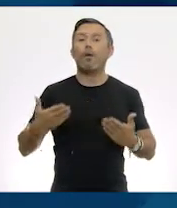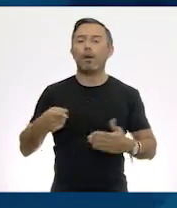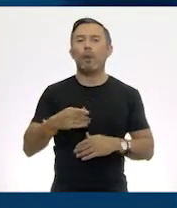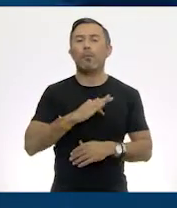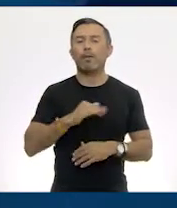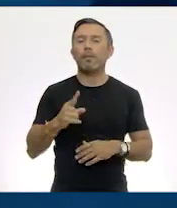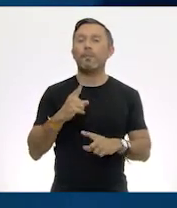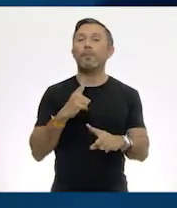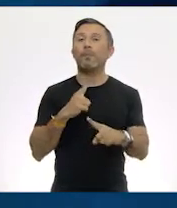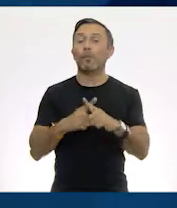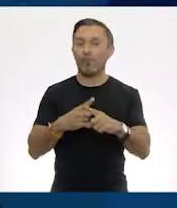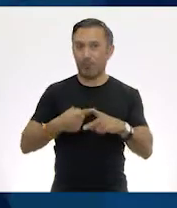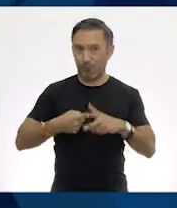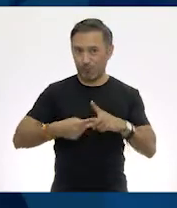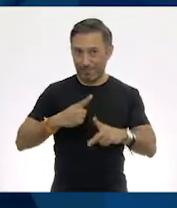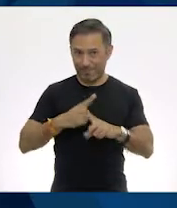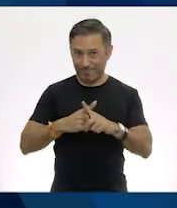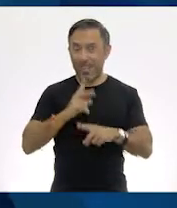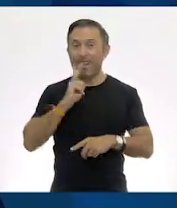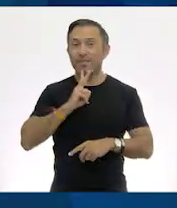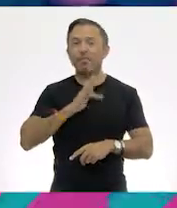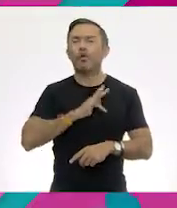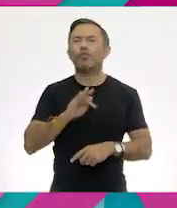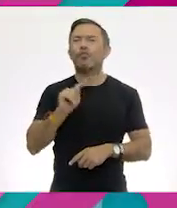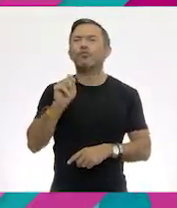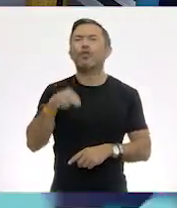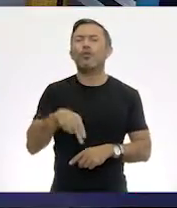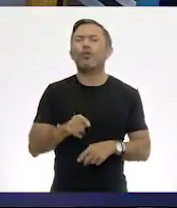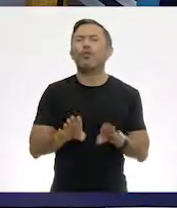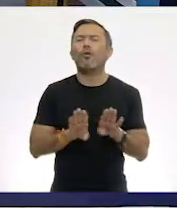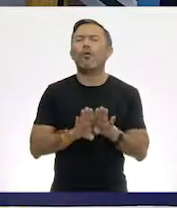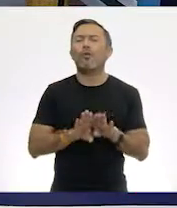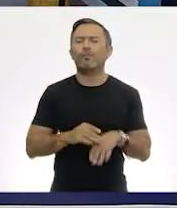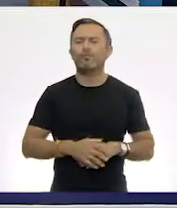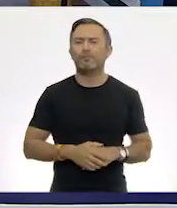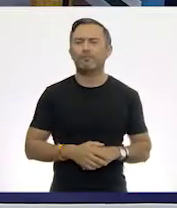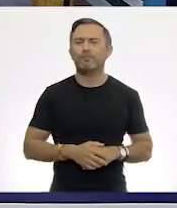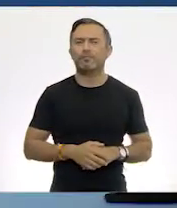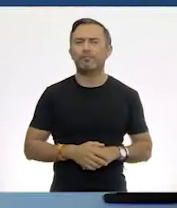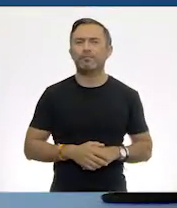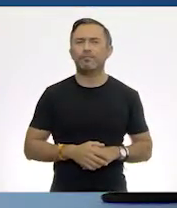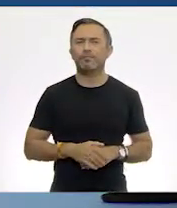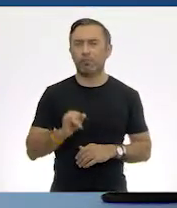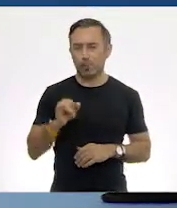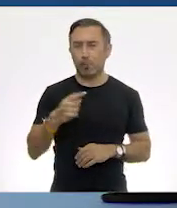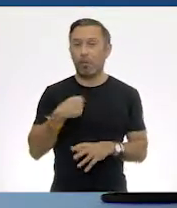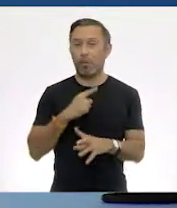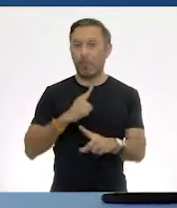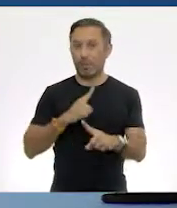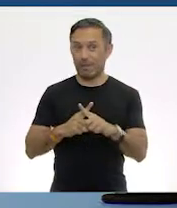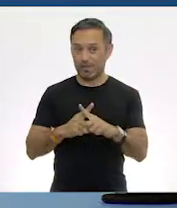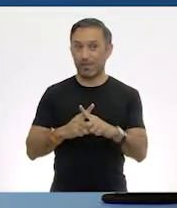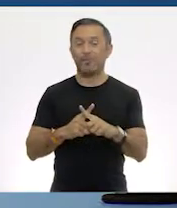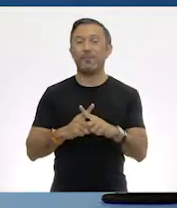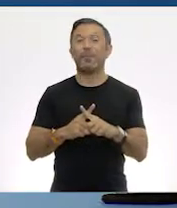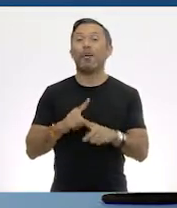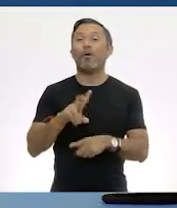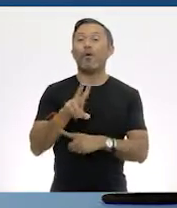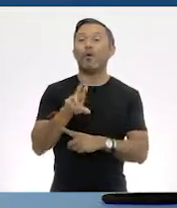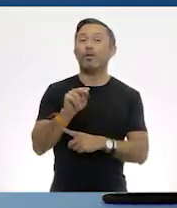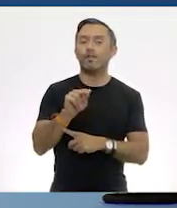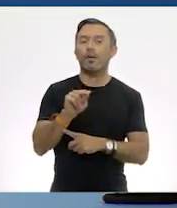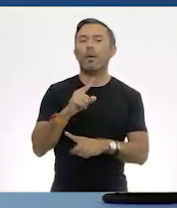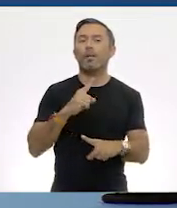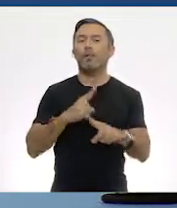multiplicación que nos dijo Ton. ¿Cómo lo hiciste, Ton? Ah, multipliqué 80 por